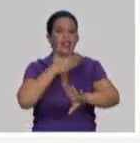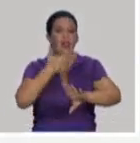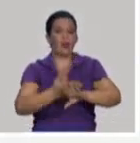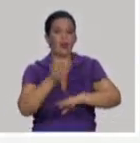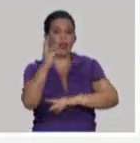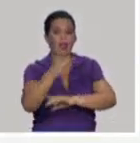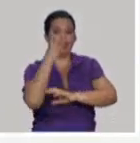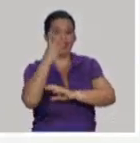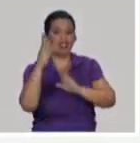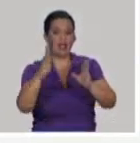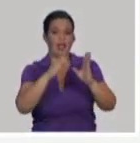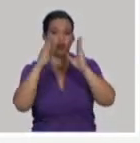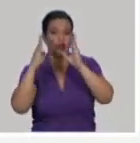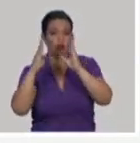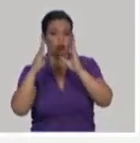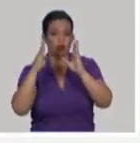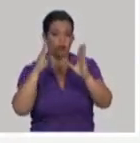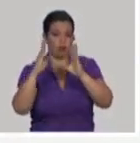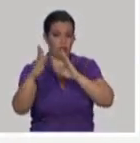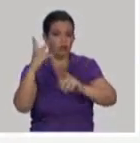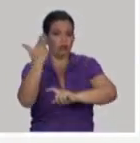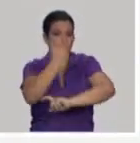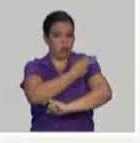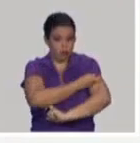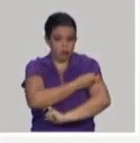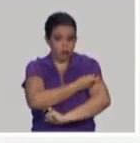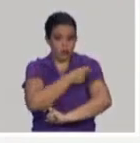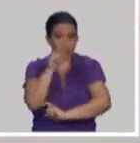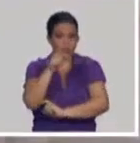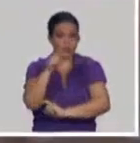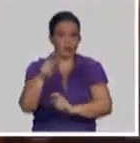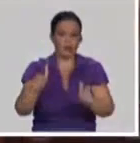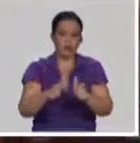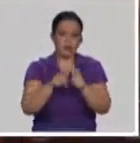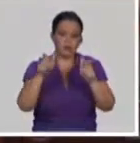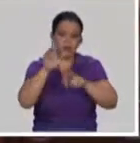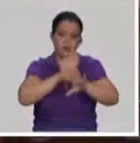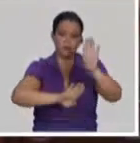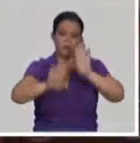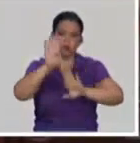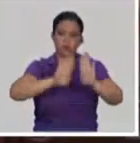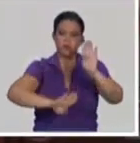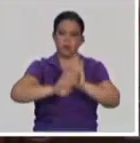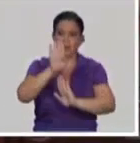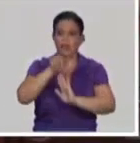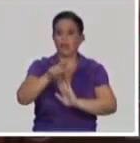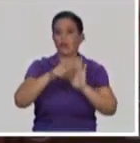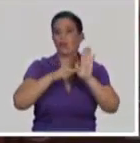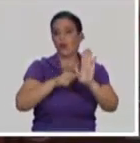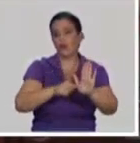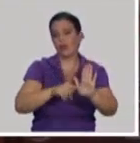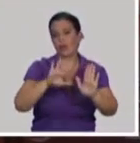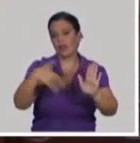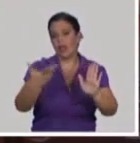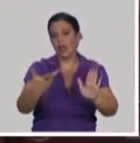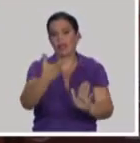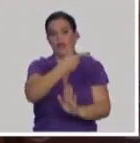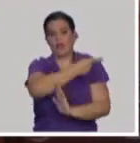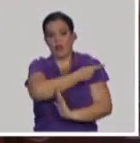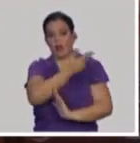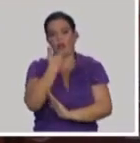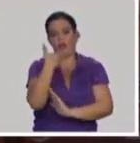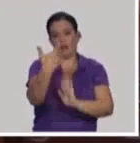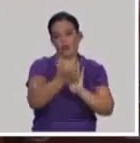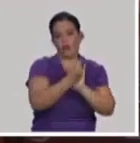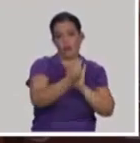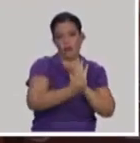se incrementa por encima del 90%. Entonces, bueno, esto es un elemento importante que dice, no solo la vacuna es segura, sino también